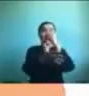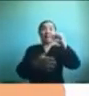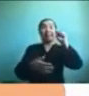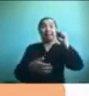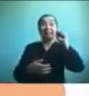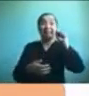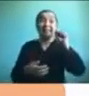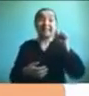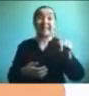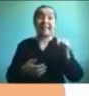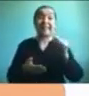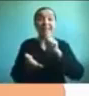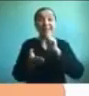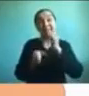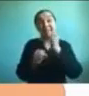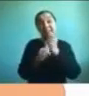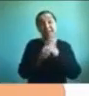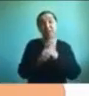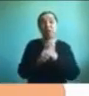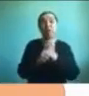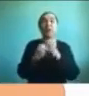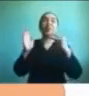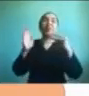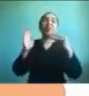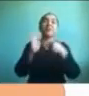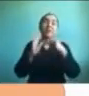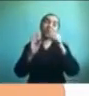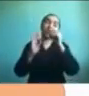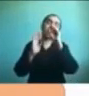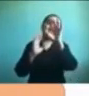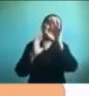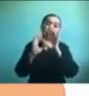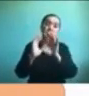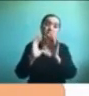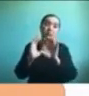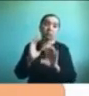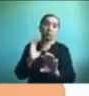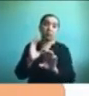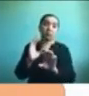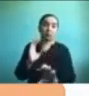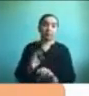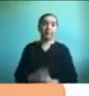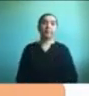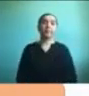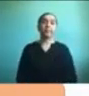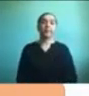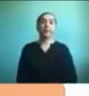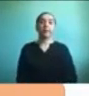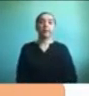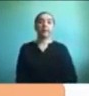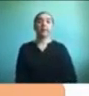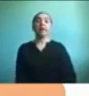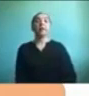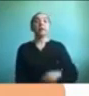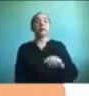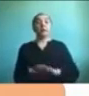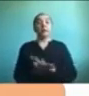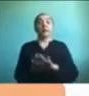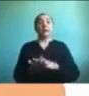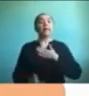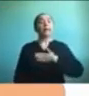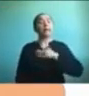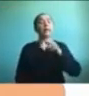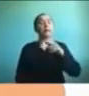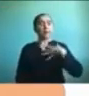dividirse en pasos por ejemplo aquí está la actividad de quiero que mi hijo aprenda a lavarse los